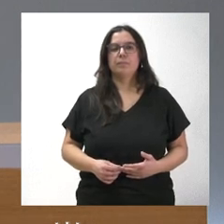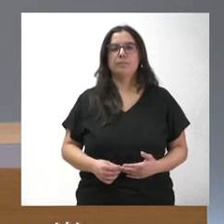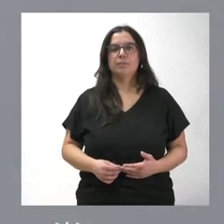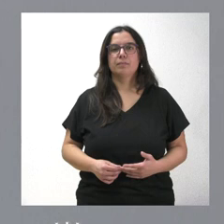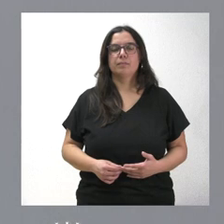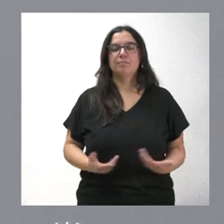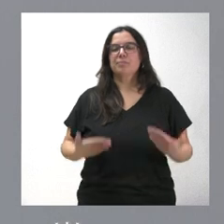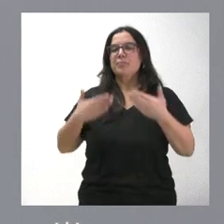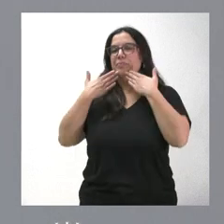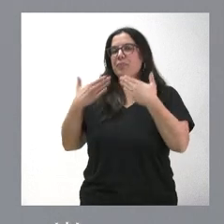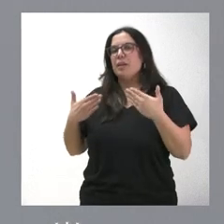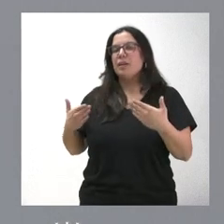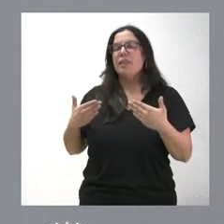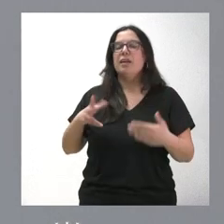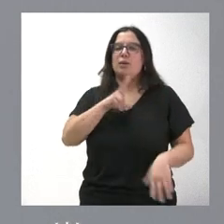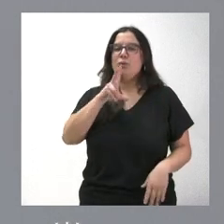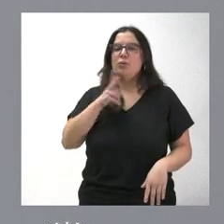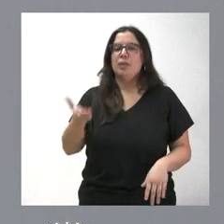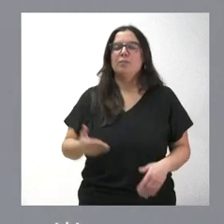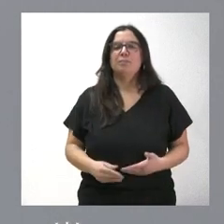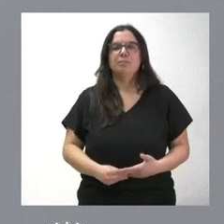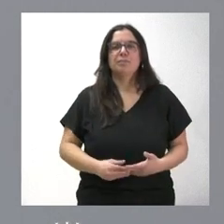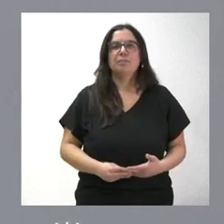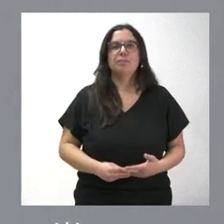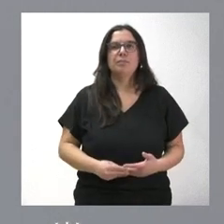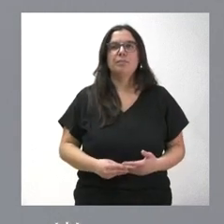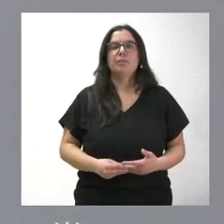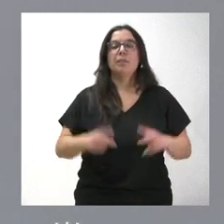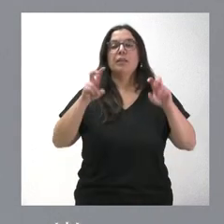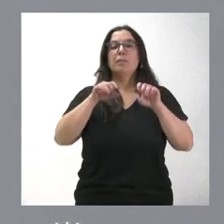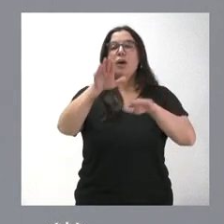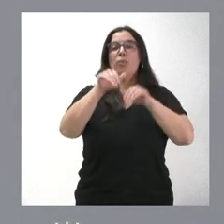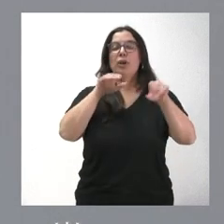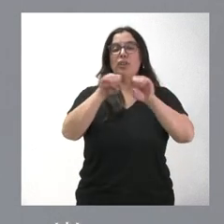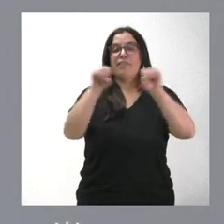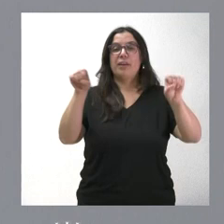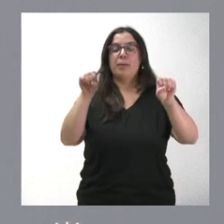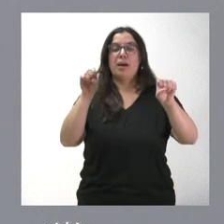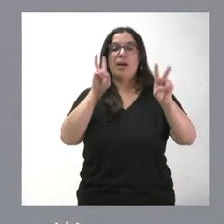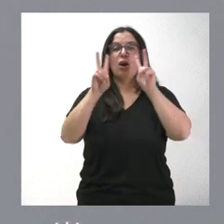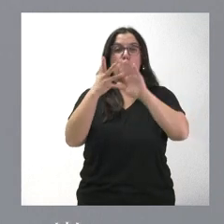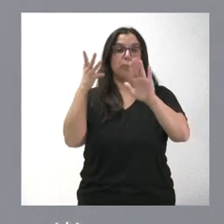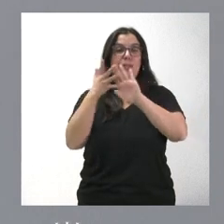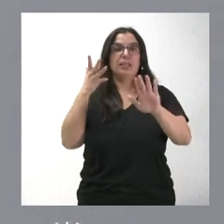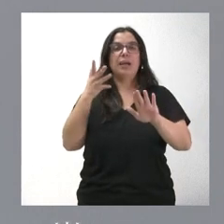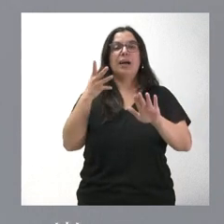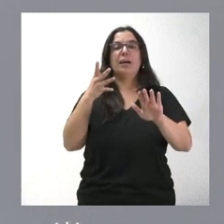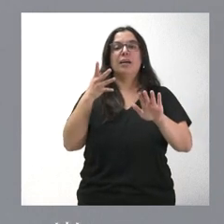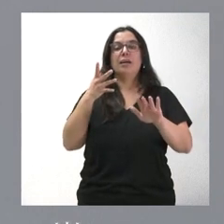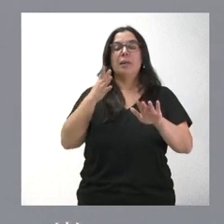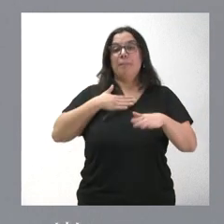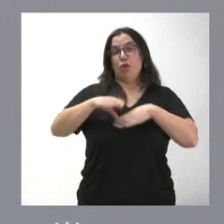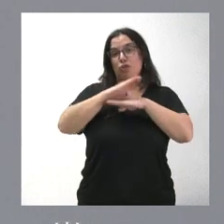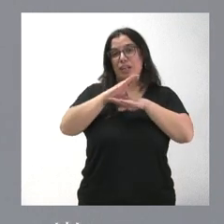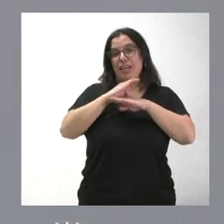Pues gracias a usted la convocatoria de fibra óptica, no la gestiona, saben ustedes, la consejería que yo